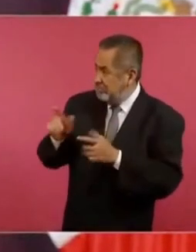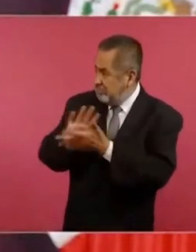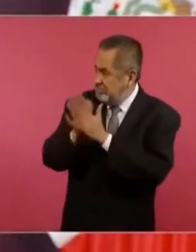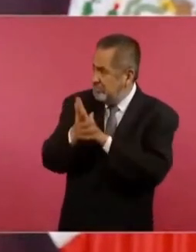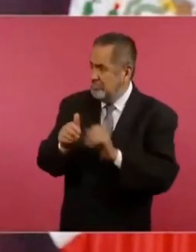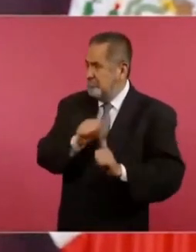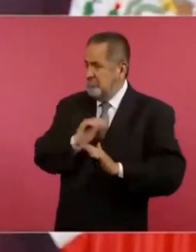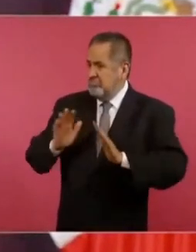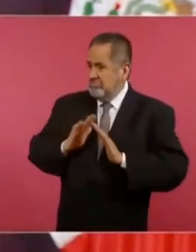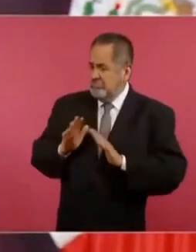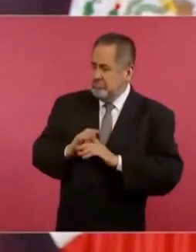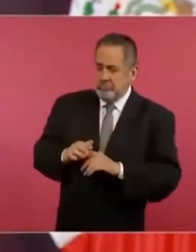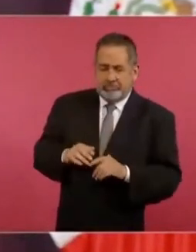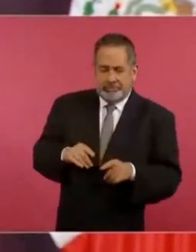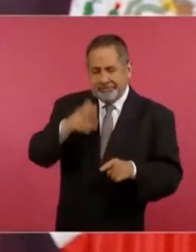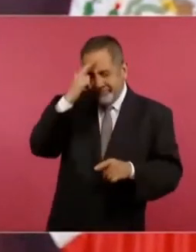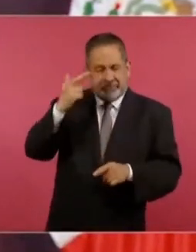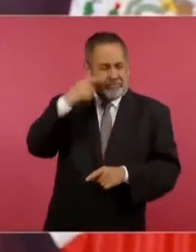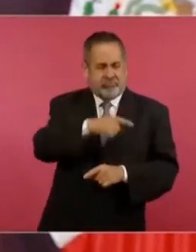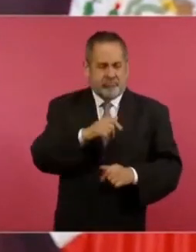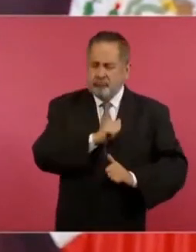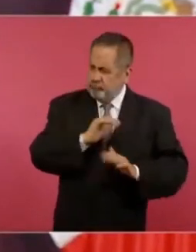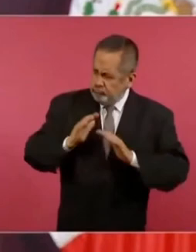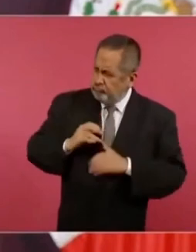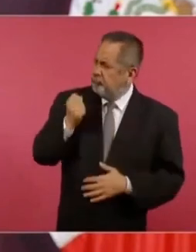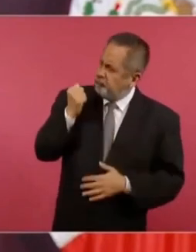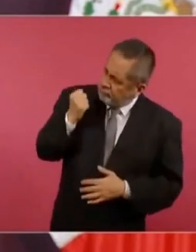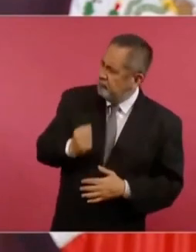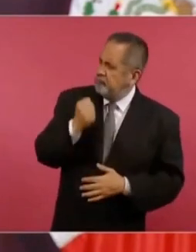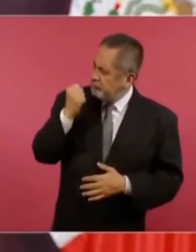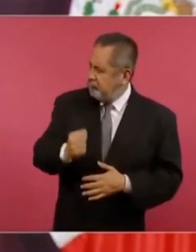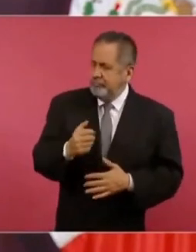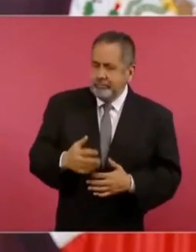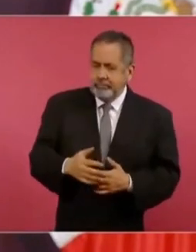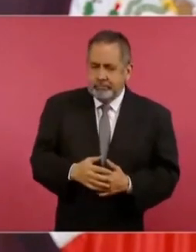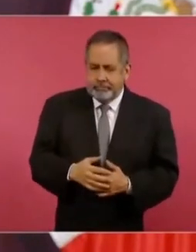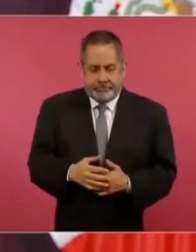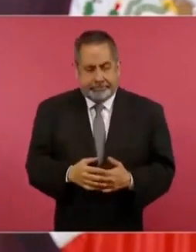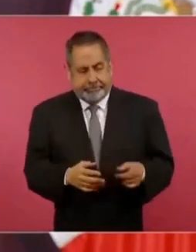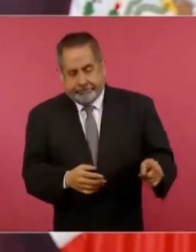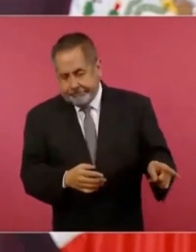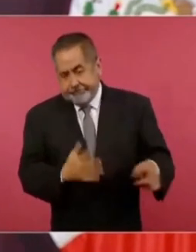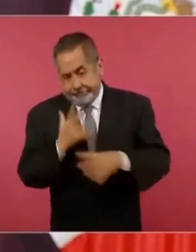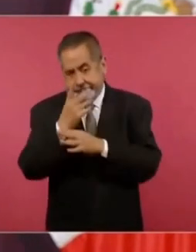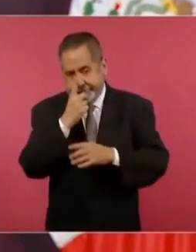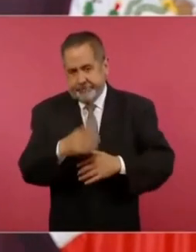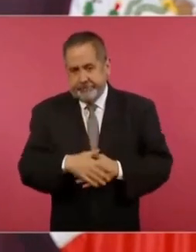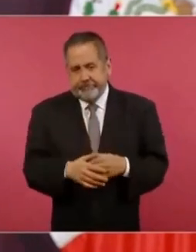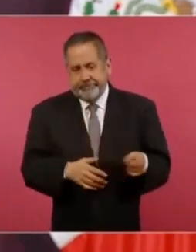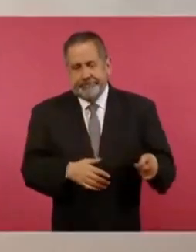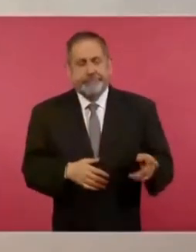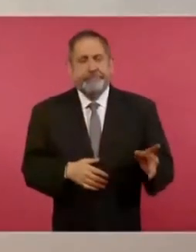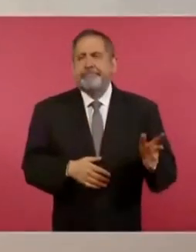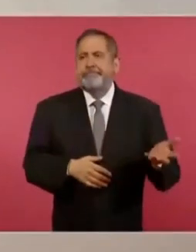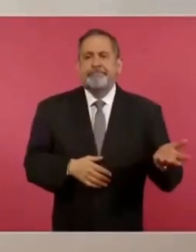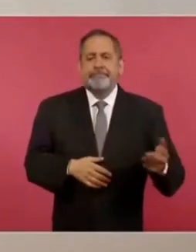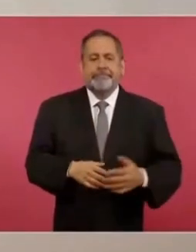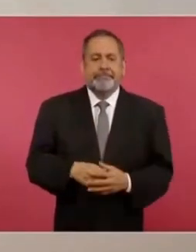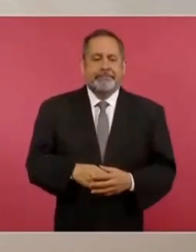mano dura, nada de que